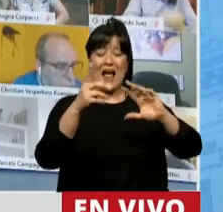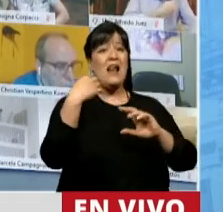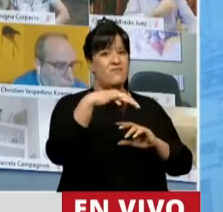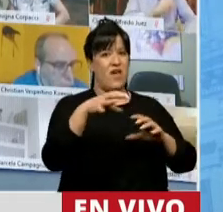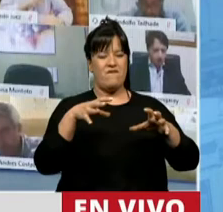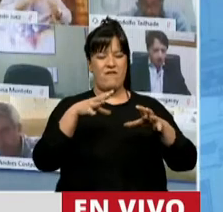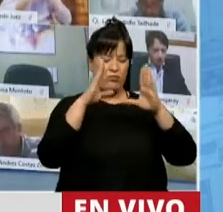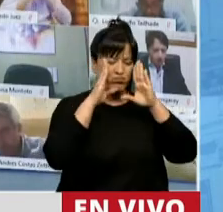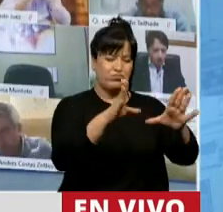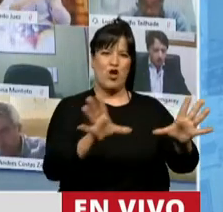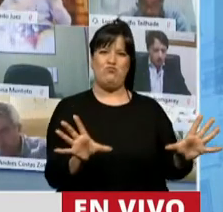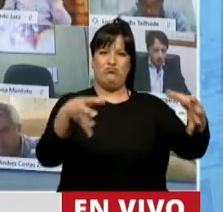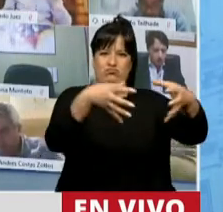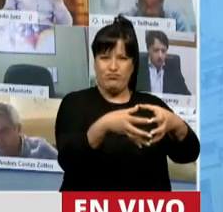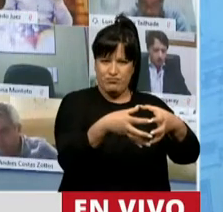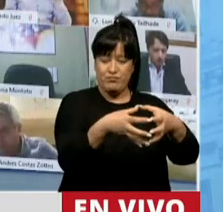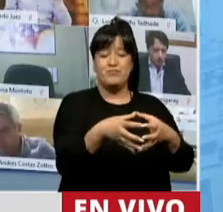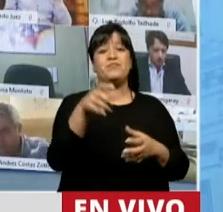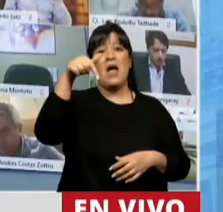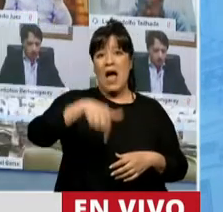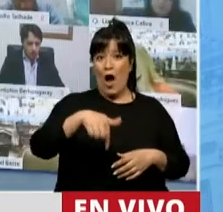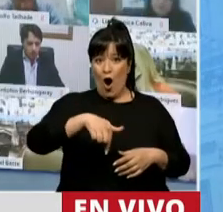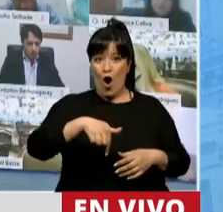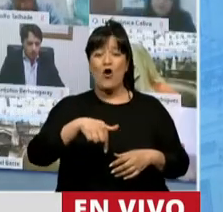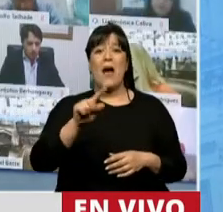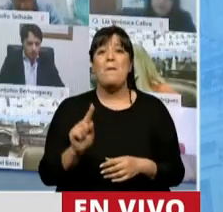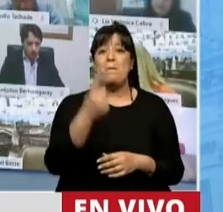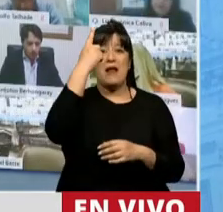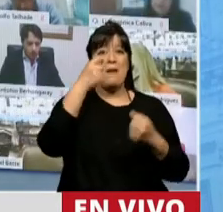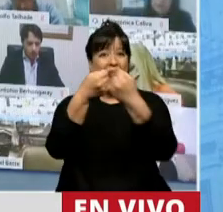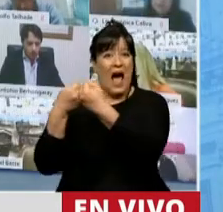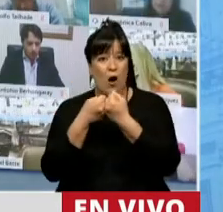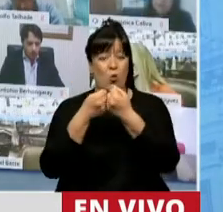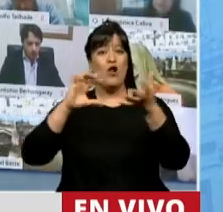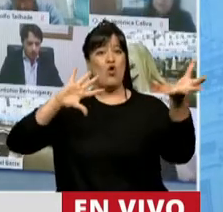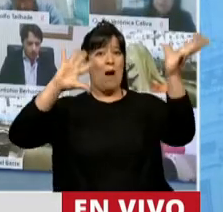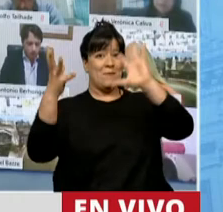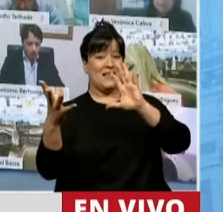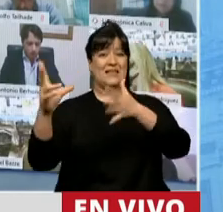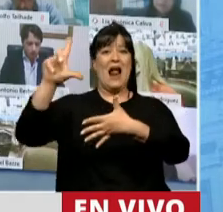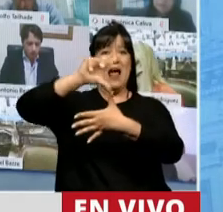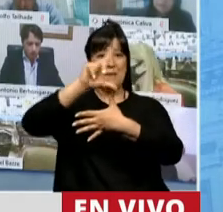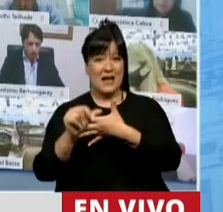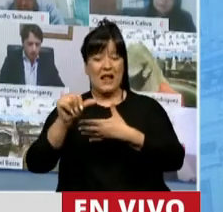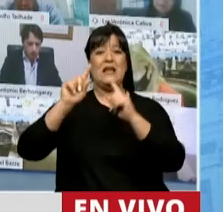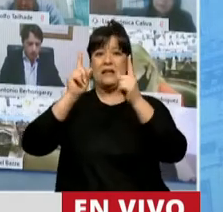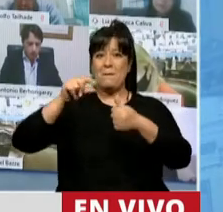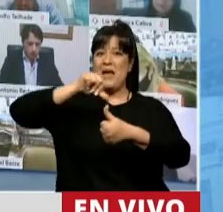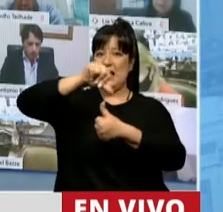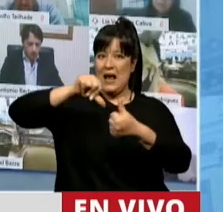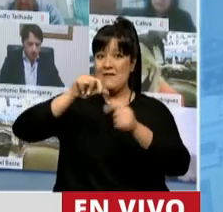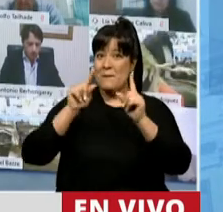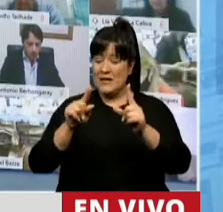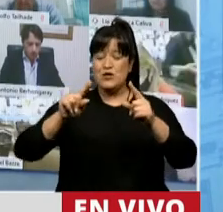Al tratamiento de este, el primer tratado ambiental de América Latina y del Caribe, que es